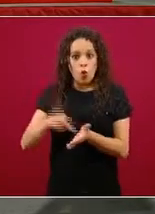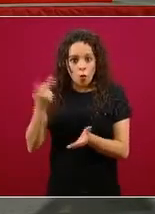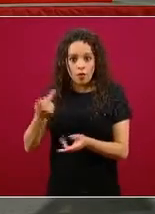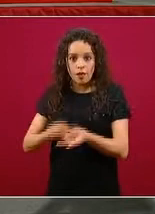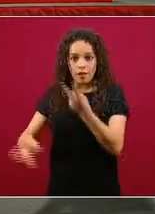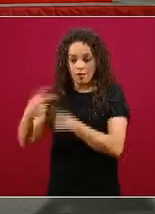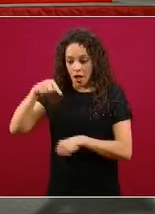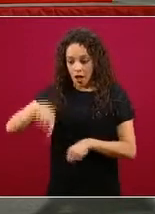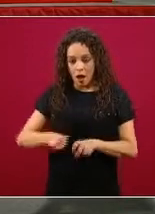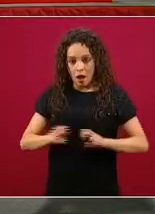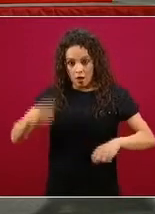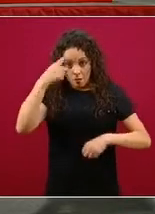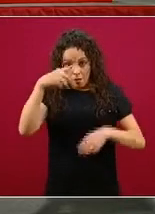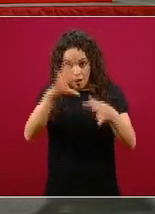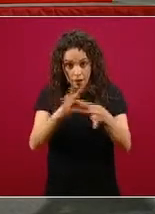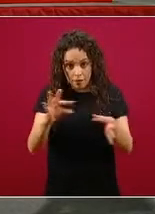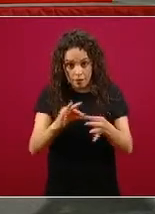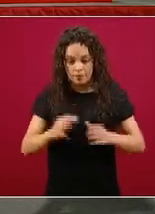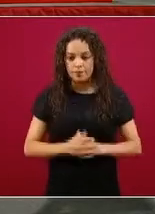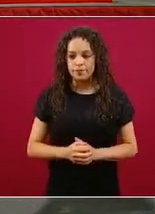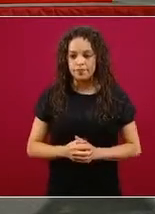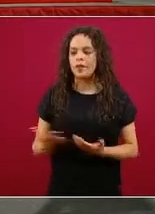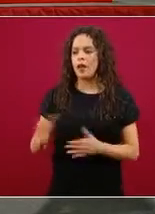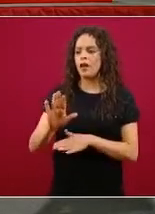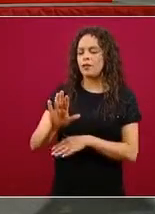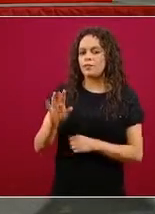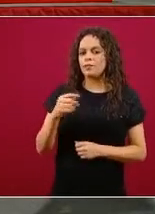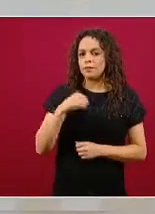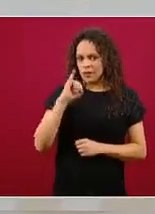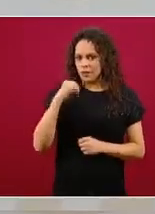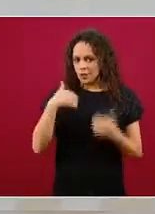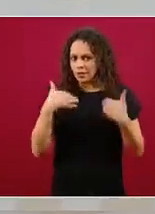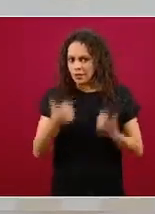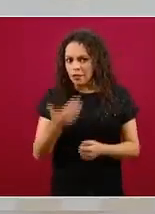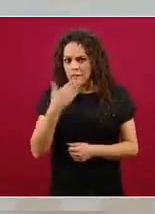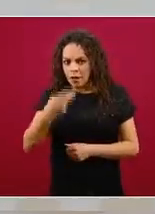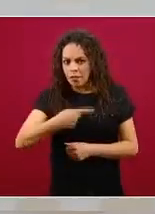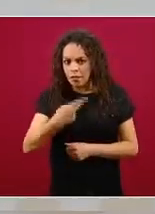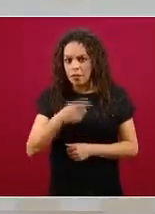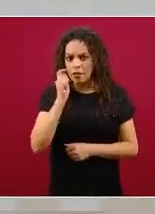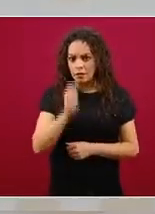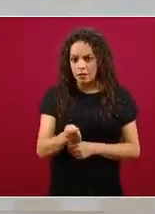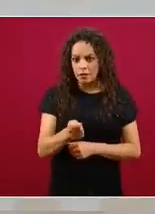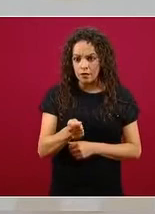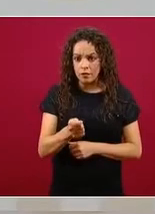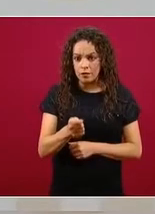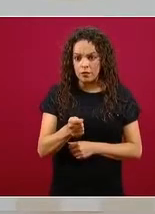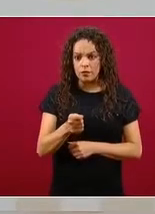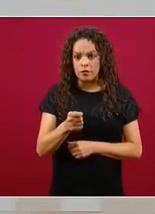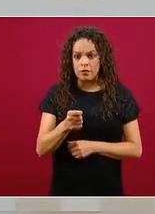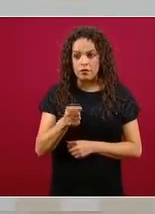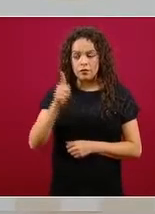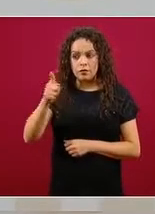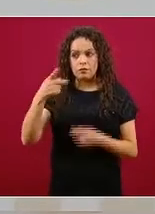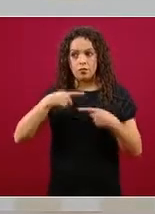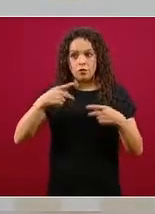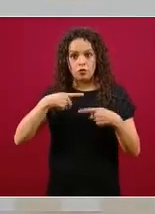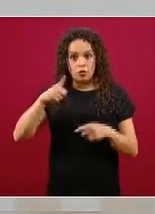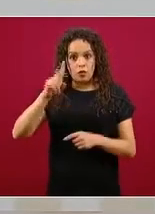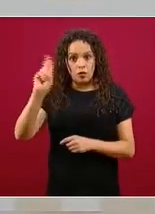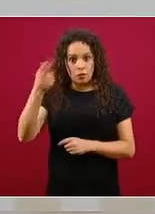es sobre que los gobiernos de las entidades federativas involucren a las comunidades académicas, científicas de